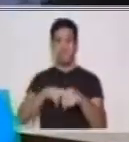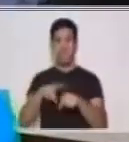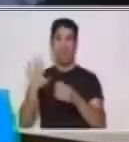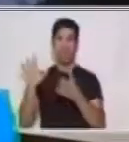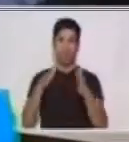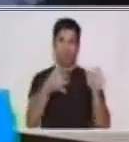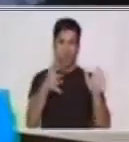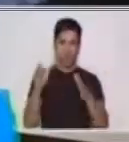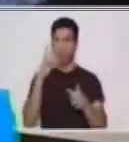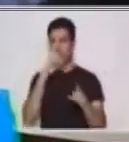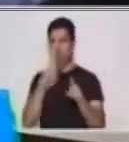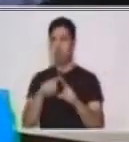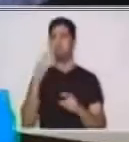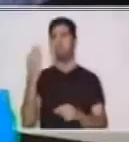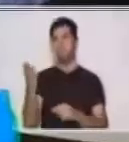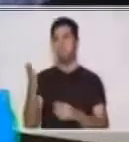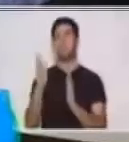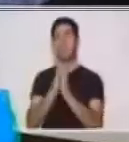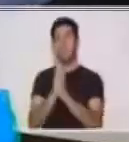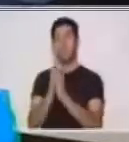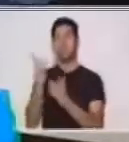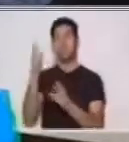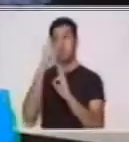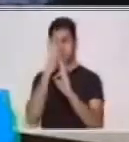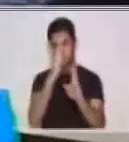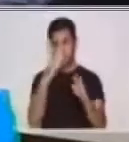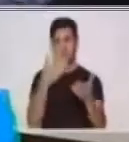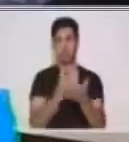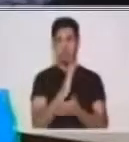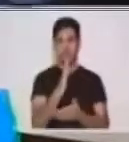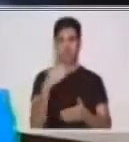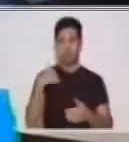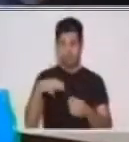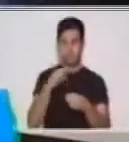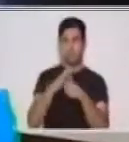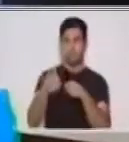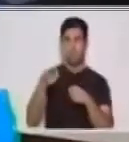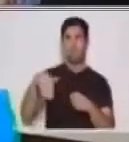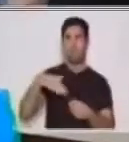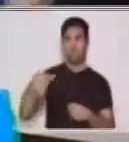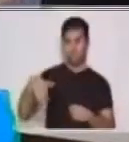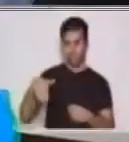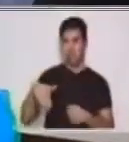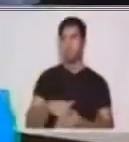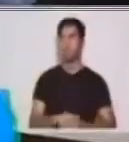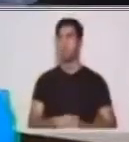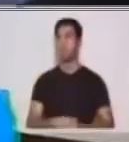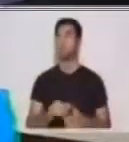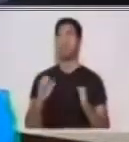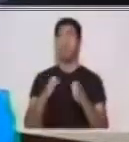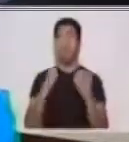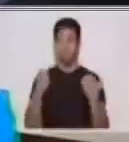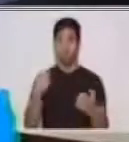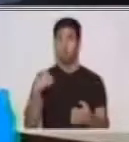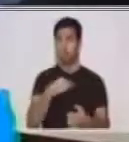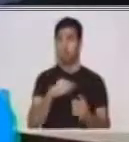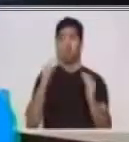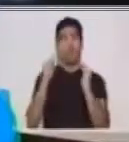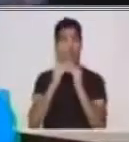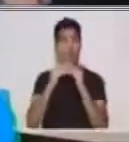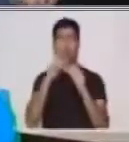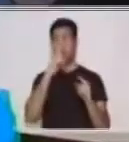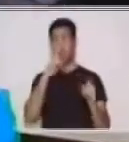el respeto hacia los derechos de los pueblos indígenas. Vamos a ver entonces que en casa podemos hacer nosotros también un barrilete.